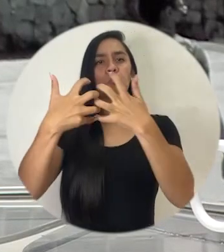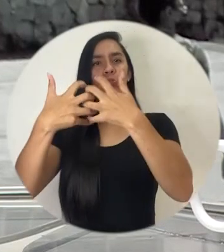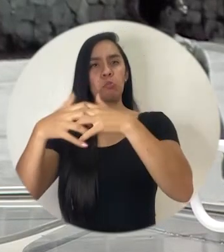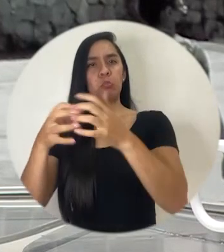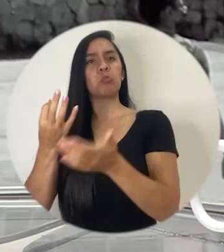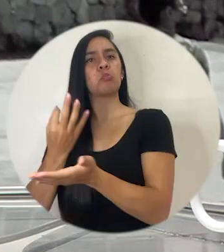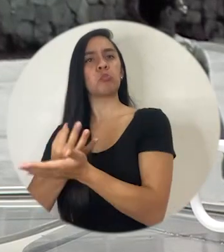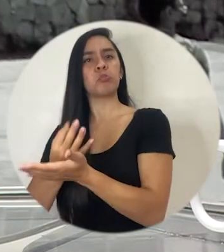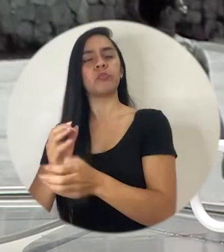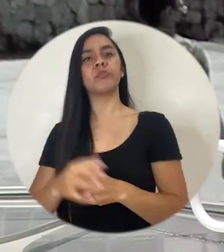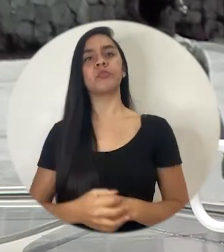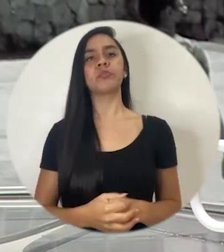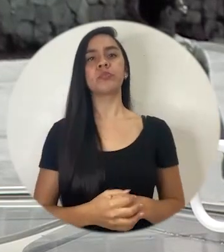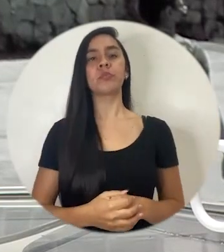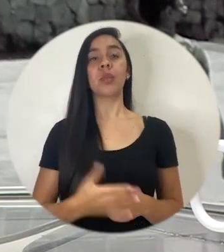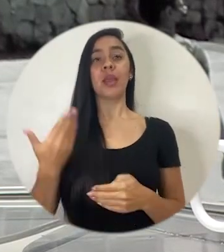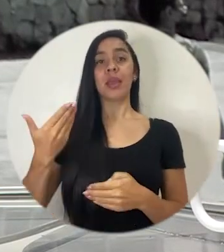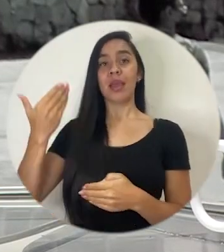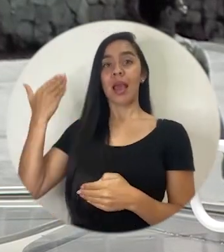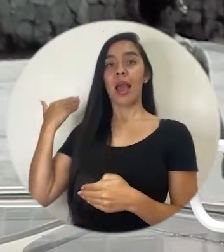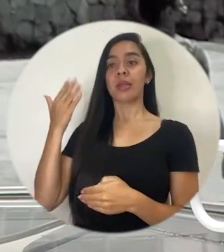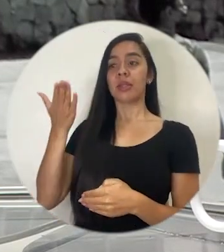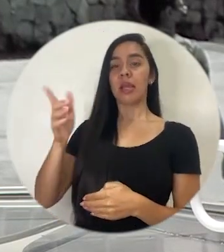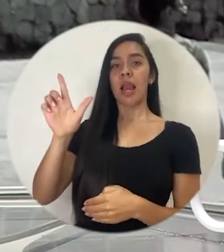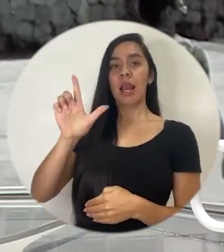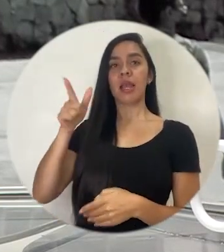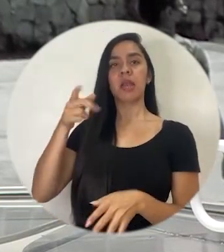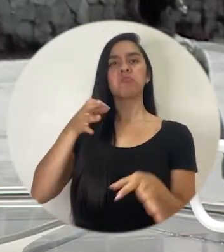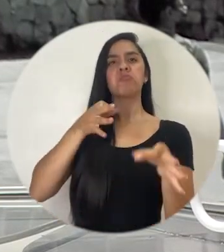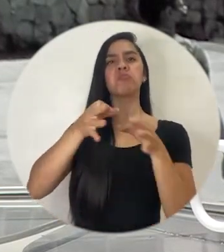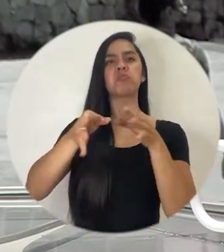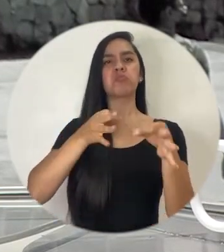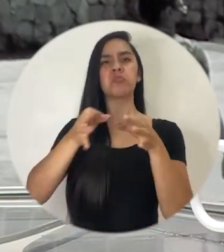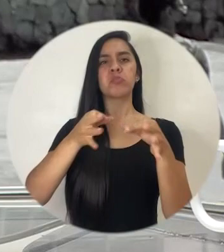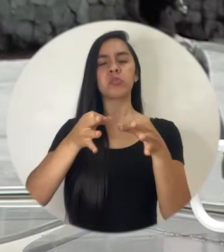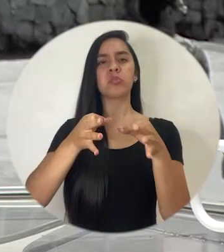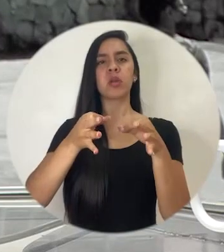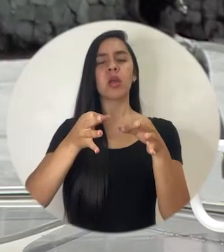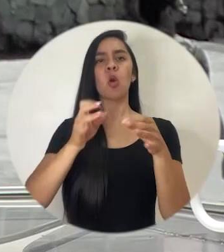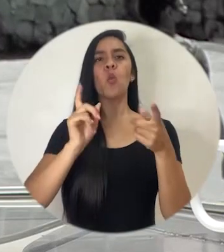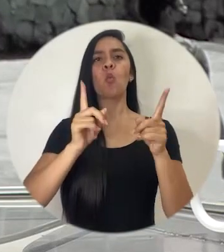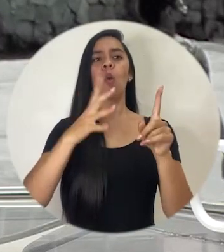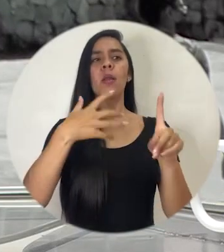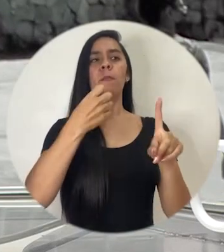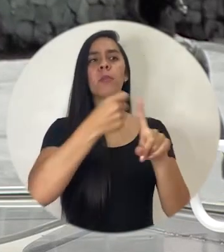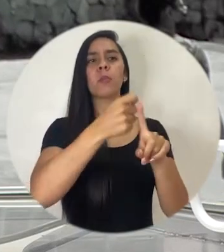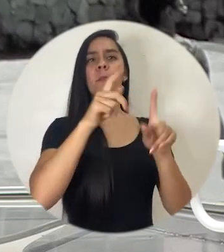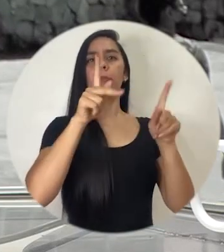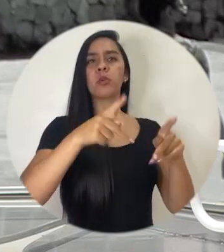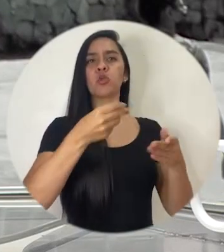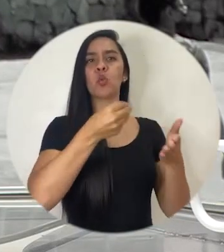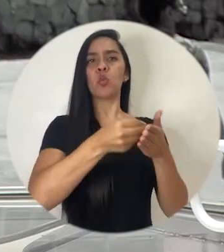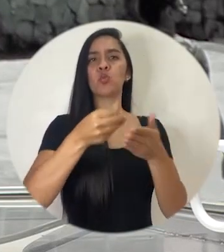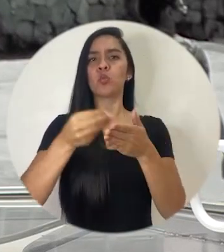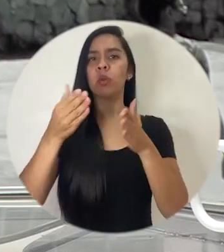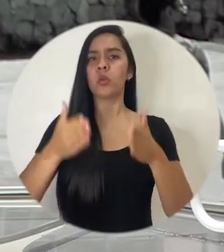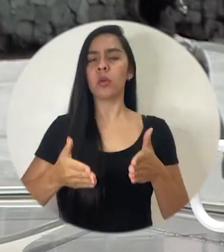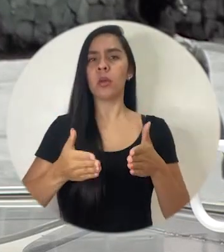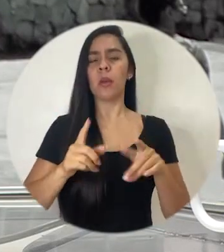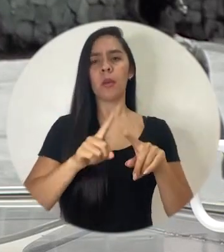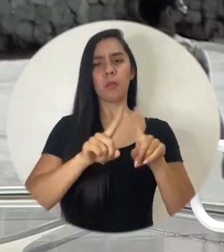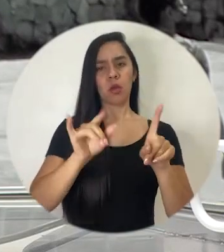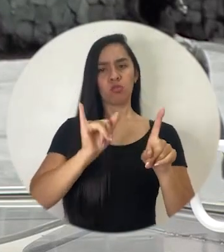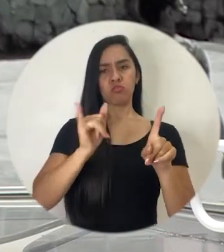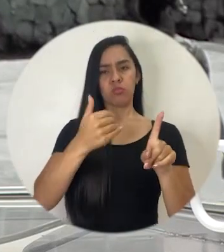y entidades financieras. En el bloque anterior, don Leine, nos explicaba un poco el impacto que tuvo para el consumidor, pero